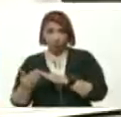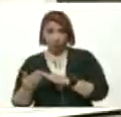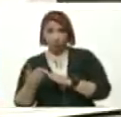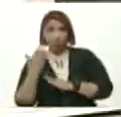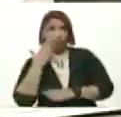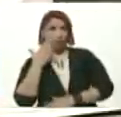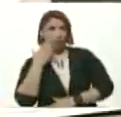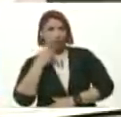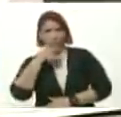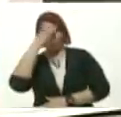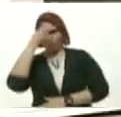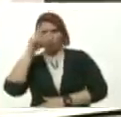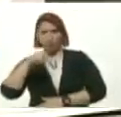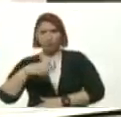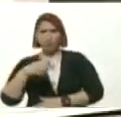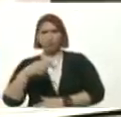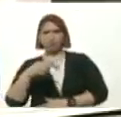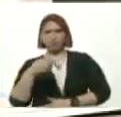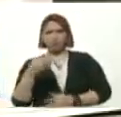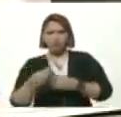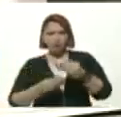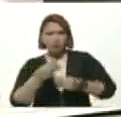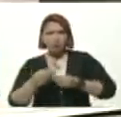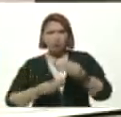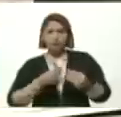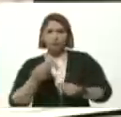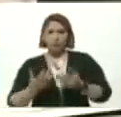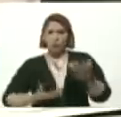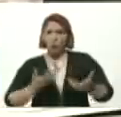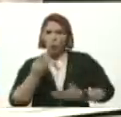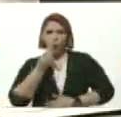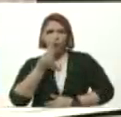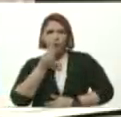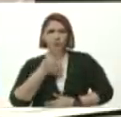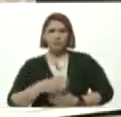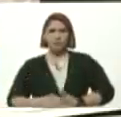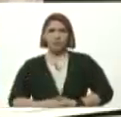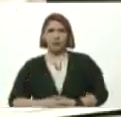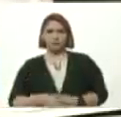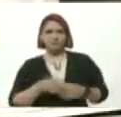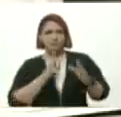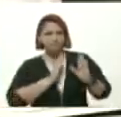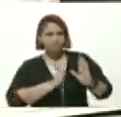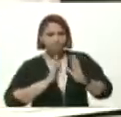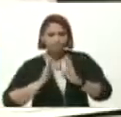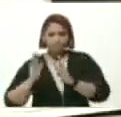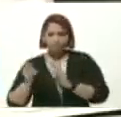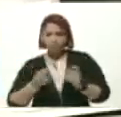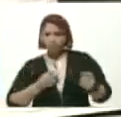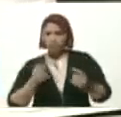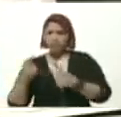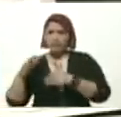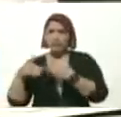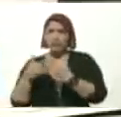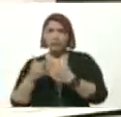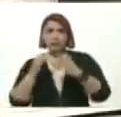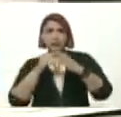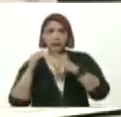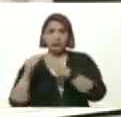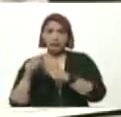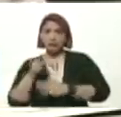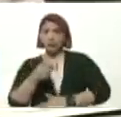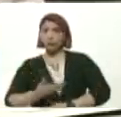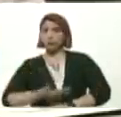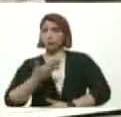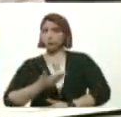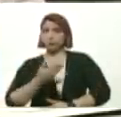Madres Y Padres Procesadores De Esta Patria Preparaban La Comida Lo Organizaban Para Llevarla Al Hogar Eso Es Una